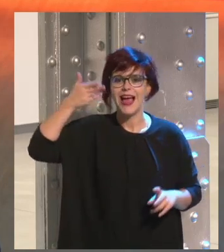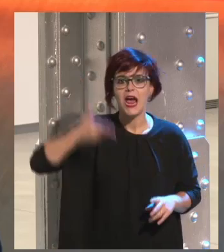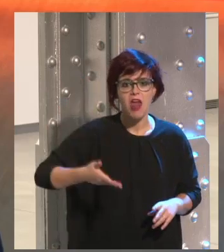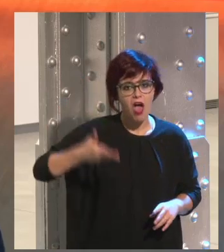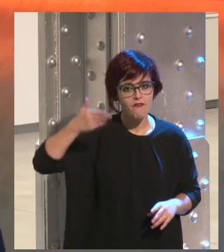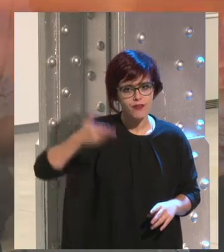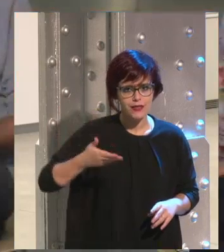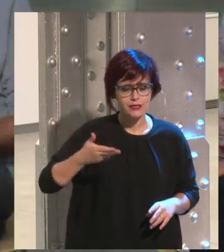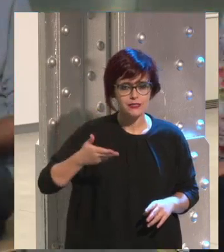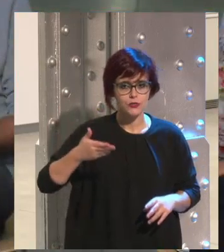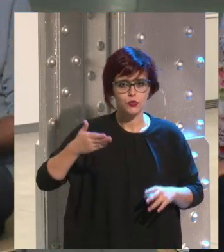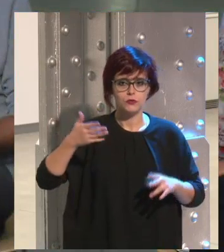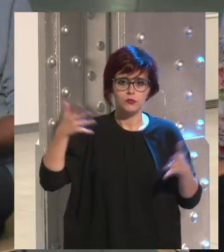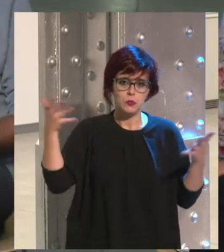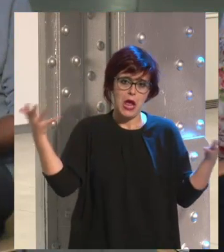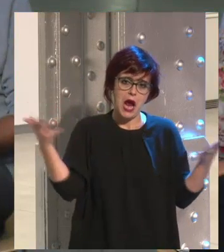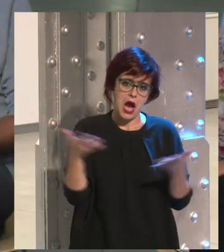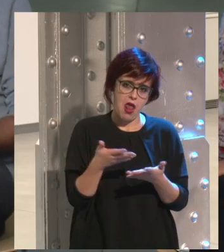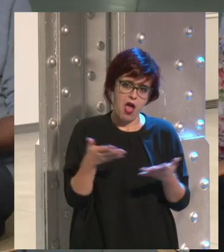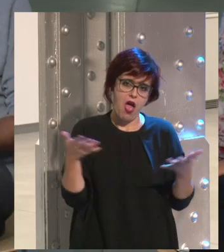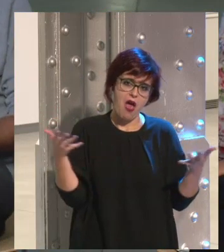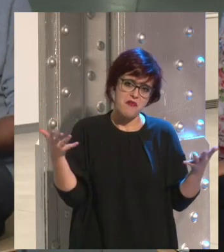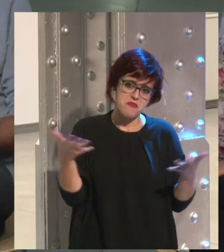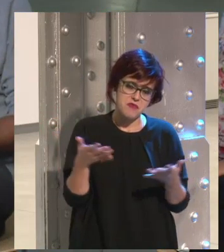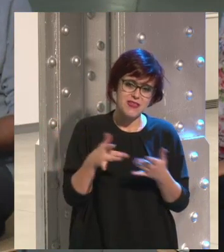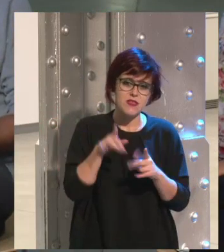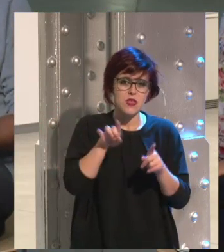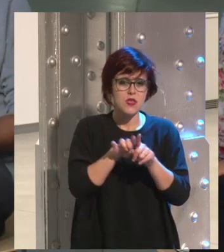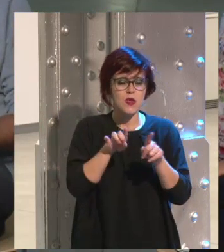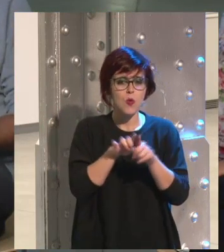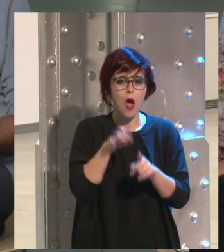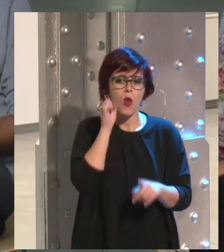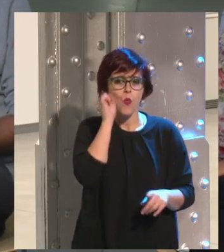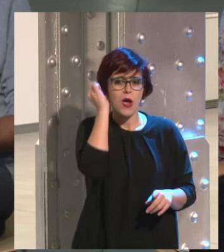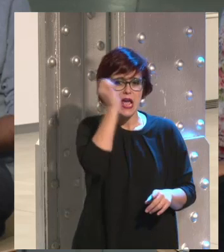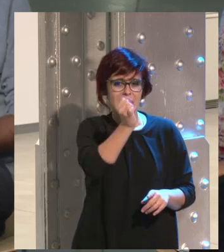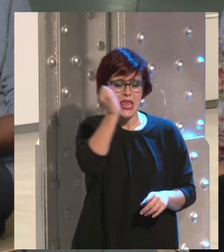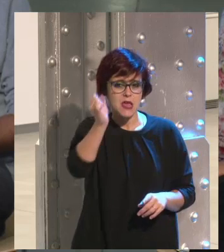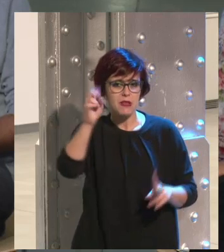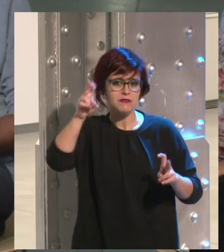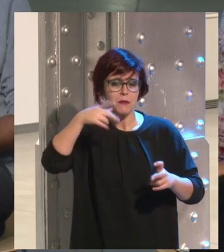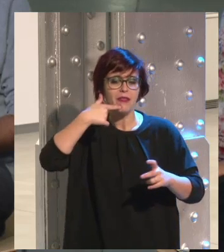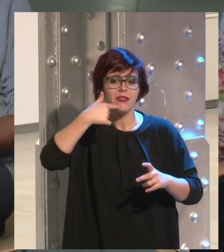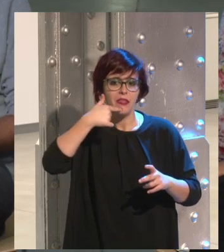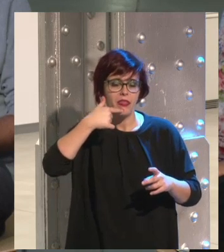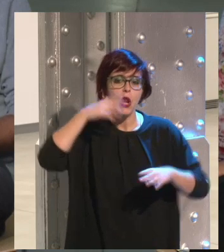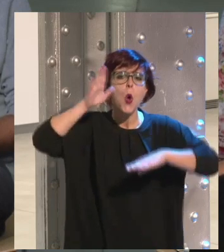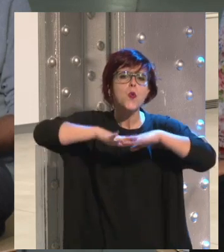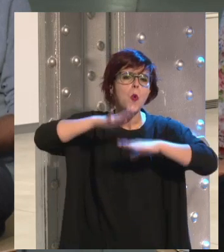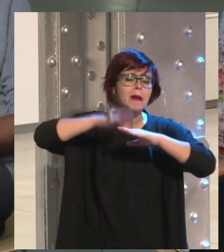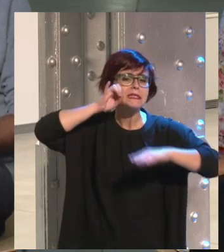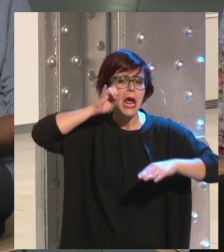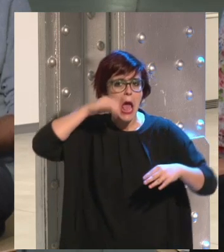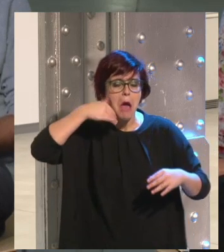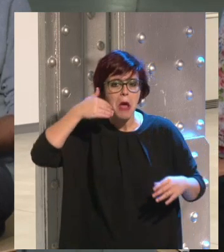haber dicho, aquí ha habido un mobbing muy grave, un, qué sé yo, un crimen que se ha basado sobre Instagram o ha pasado por culpa de Instagram.